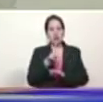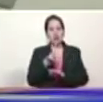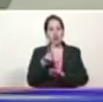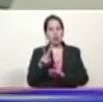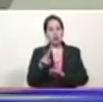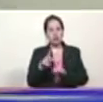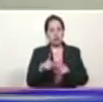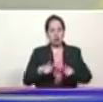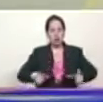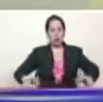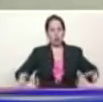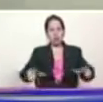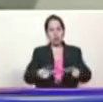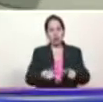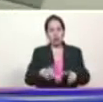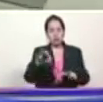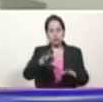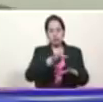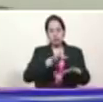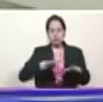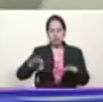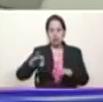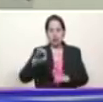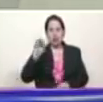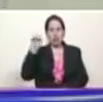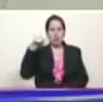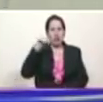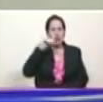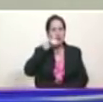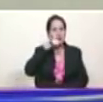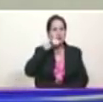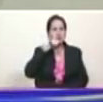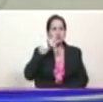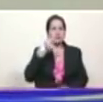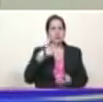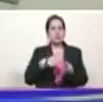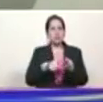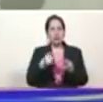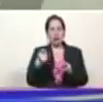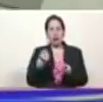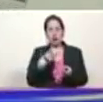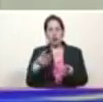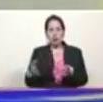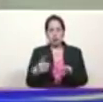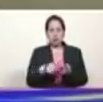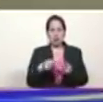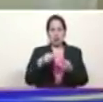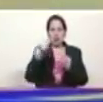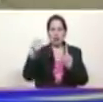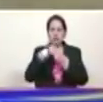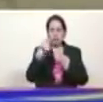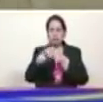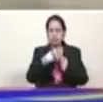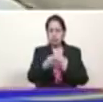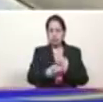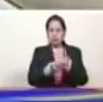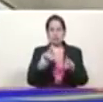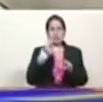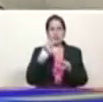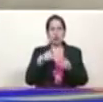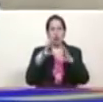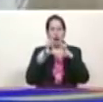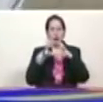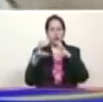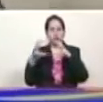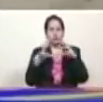además están concebidas en maíz 201.000 hectáreas arroz 32.000 sorgo 52.000 y algodón 3.500